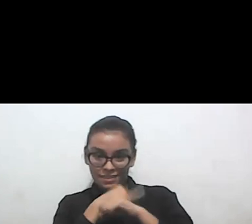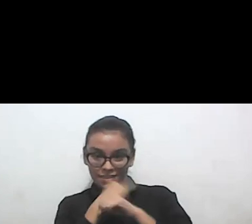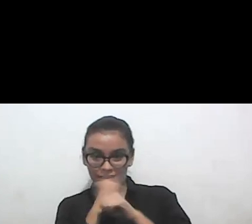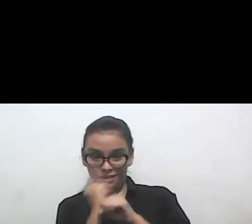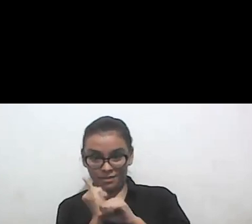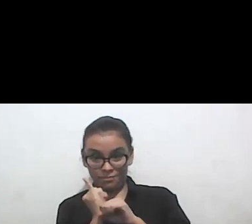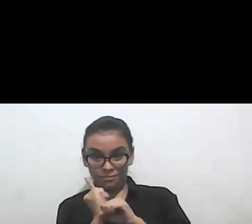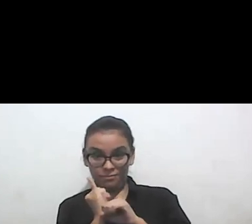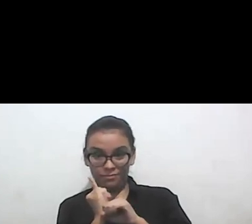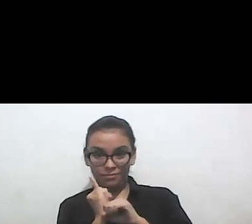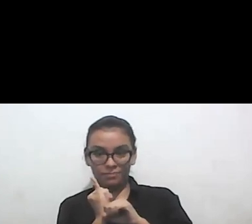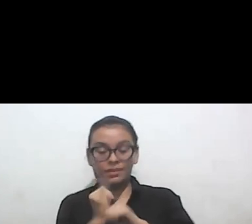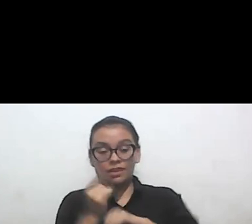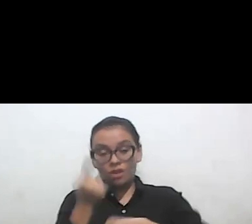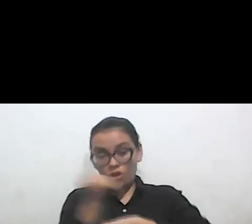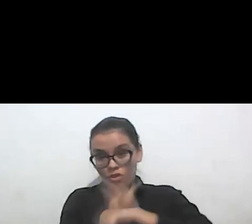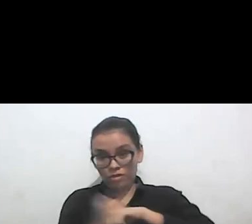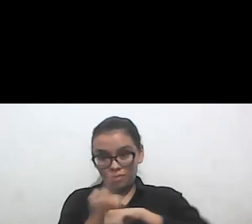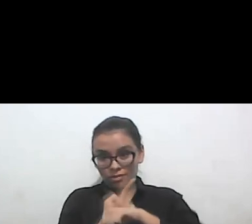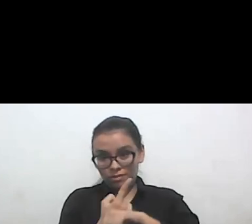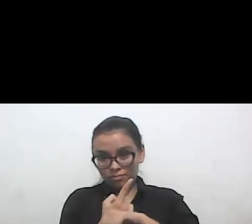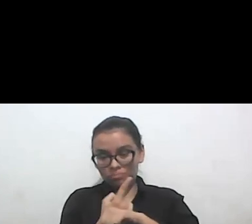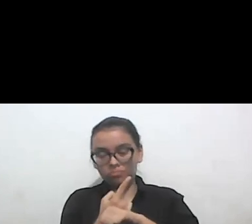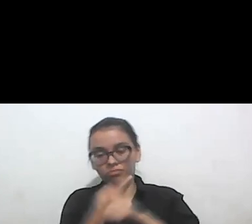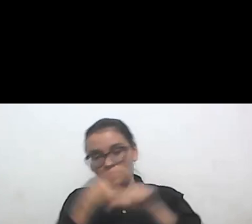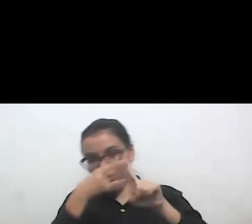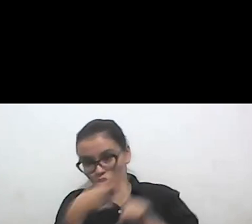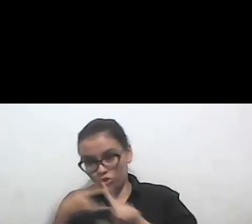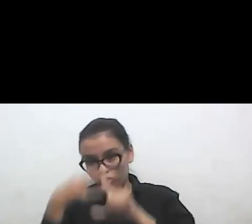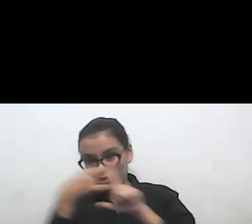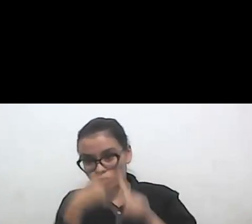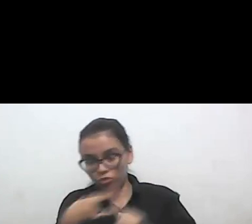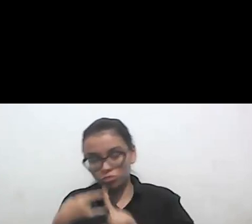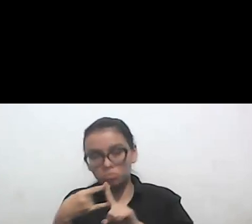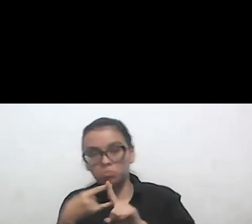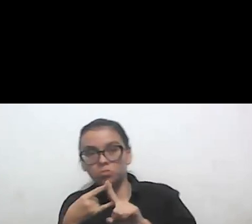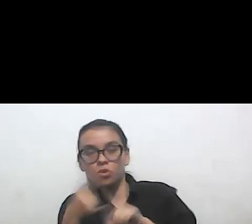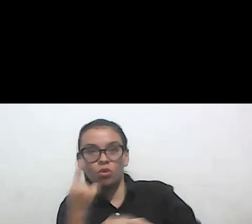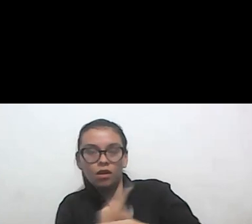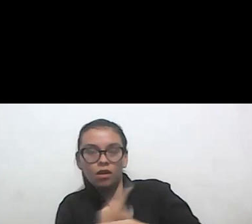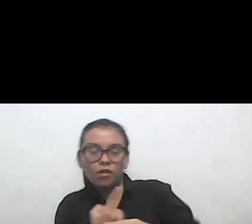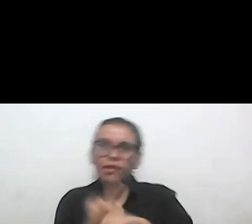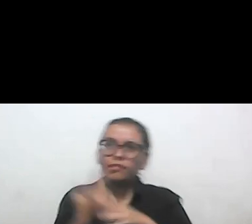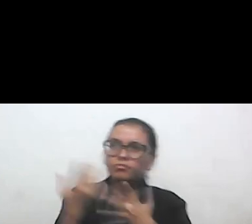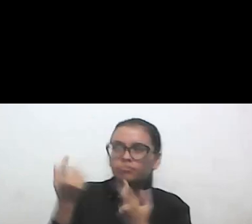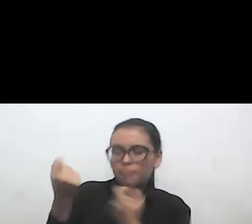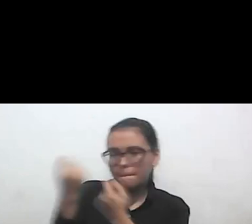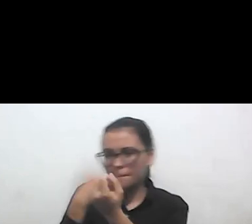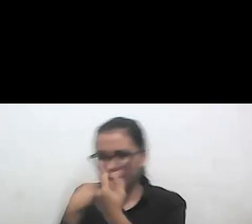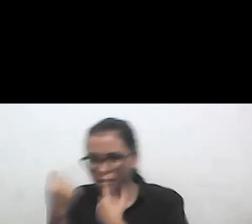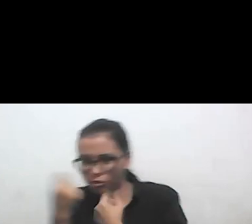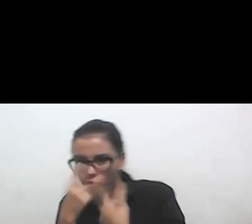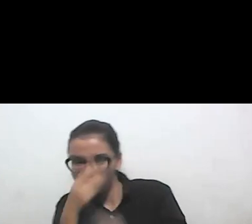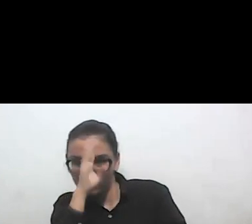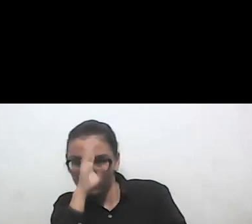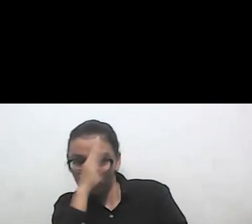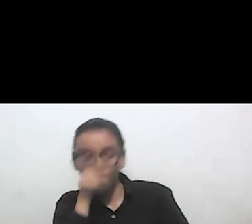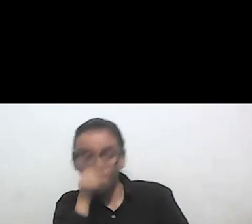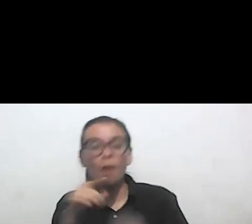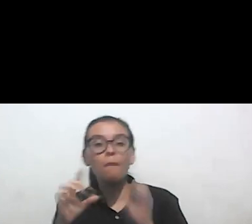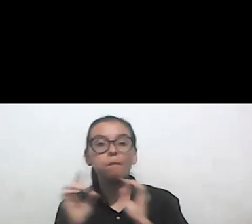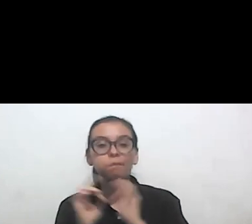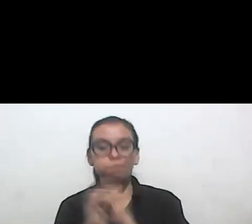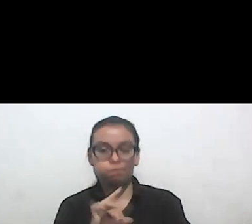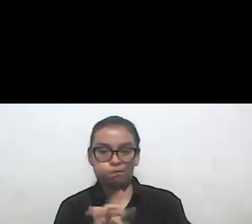Durante una hora estaremos conectados y conectadas y tendremos la oportunidad de resolver las dudas que nos dejen por medio del chat o al